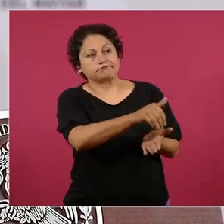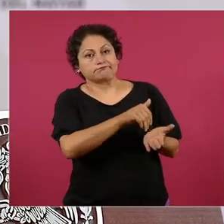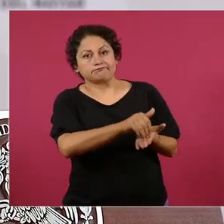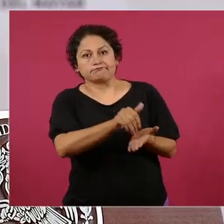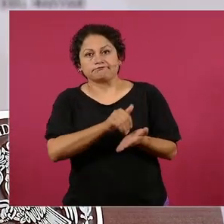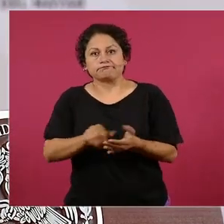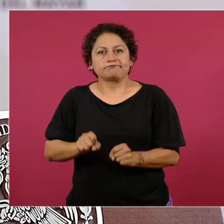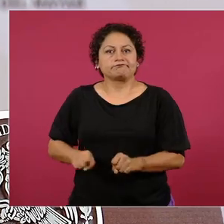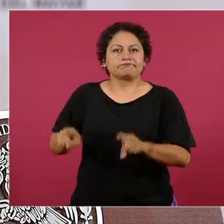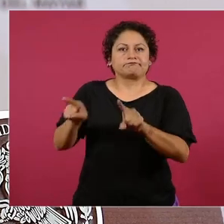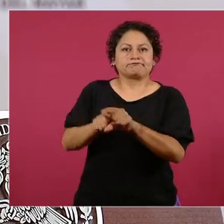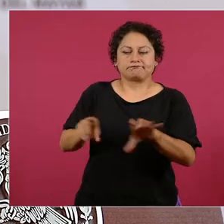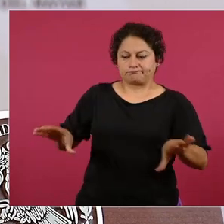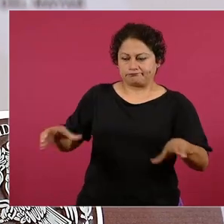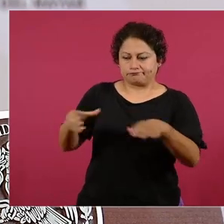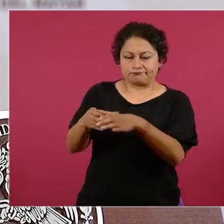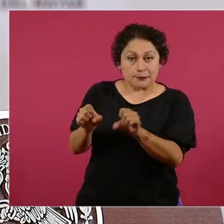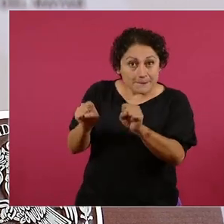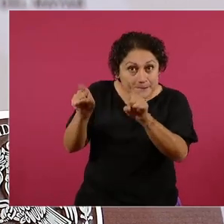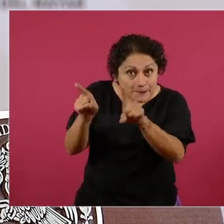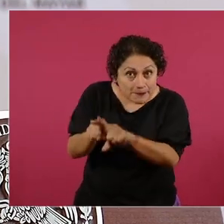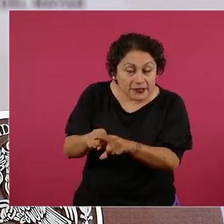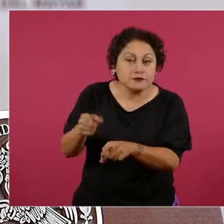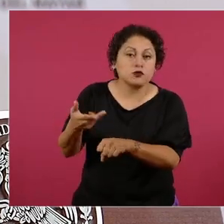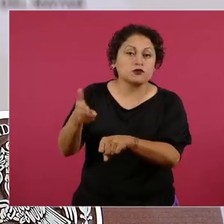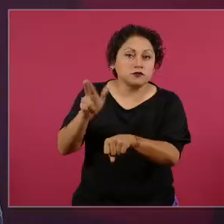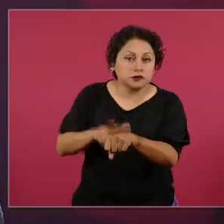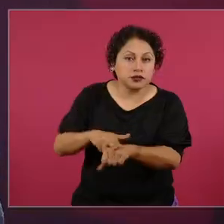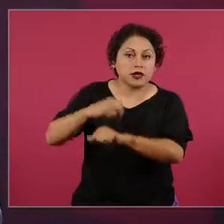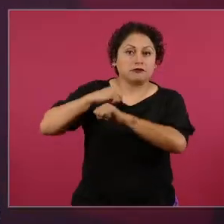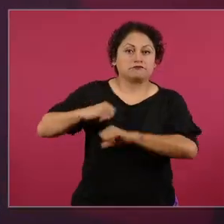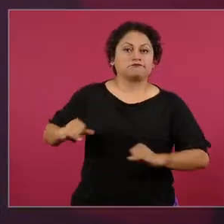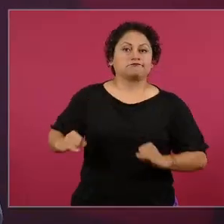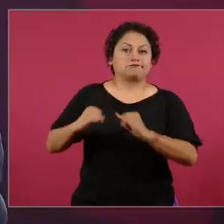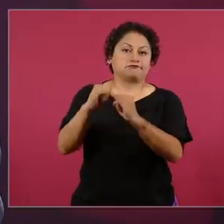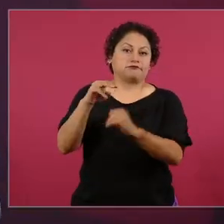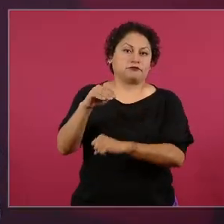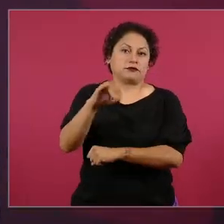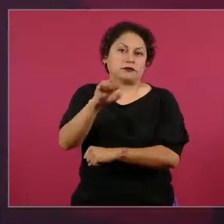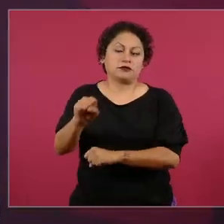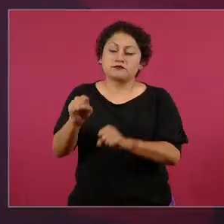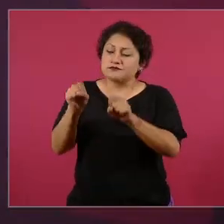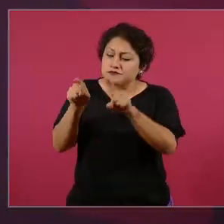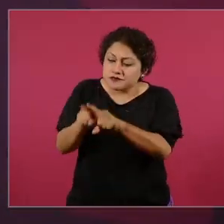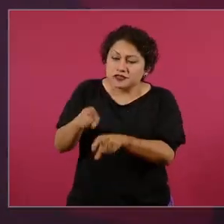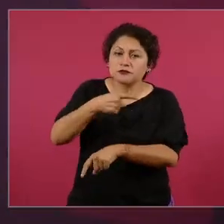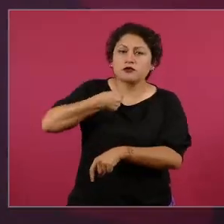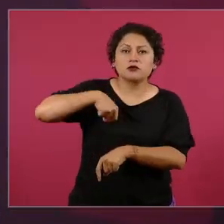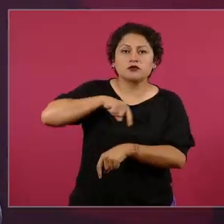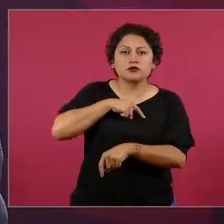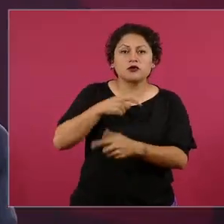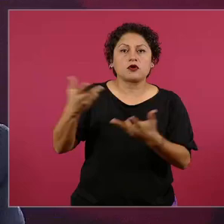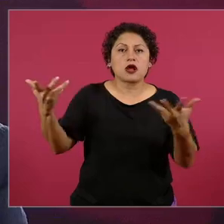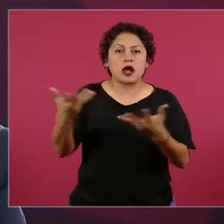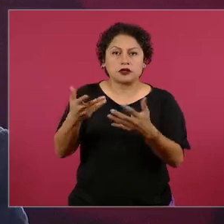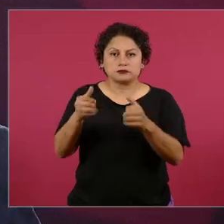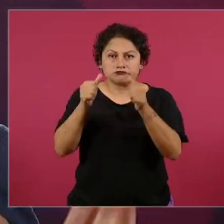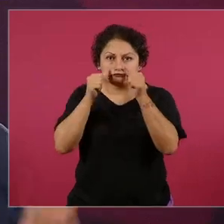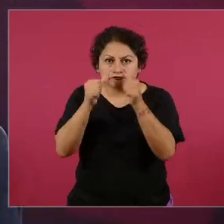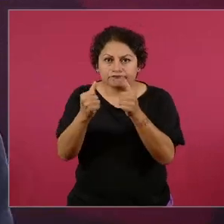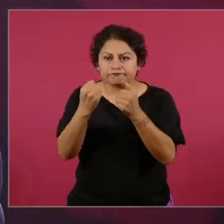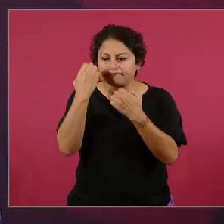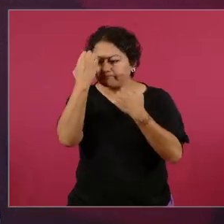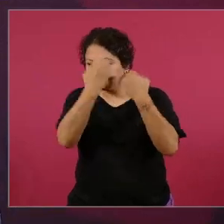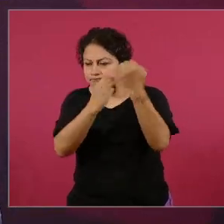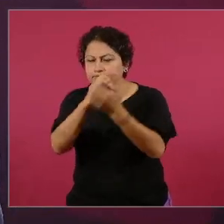gobiernos estatales con quienes hemos trabajado, con las secretarías de Salud en particular, en conocer las condiciones de esos contratos, en lograr que